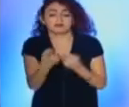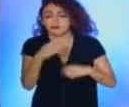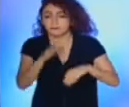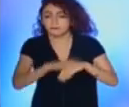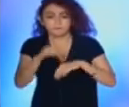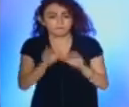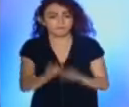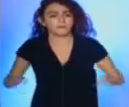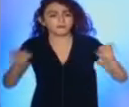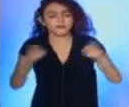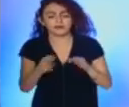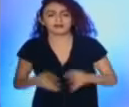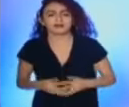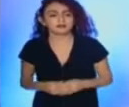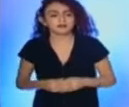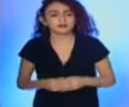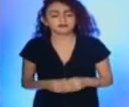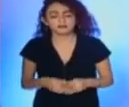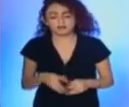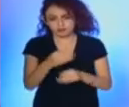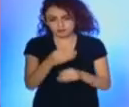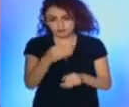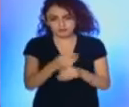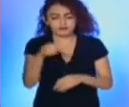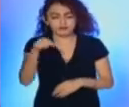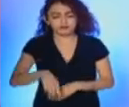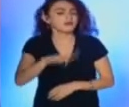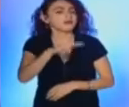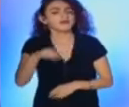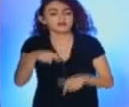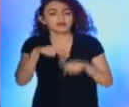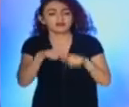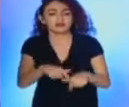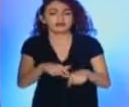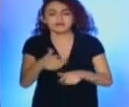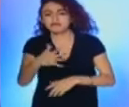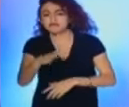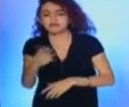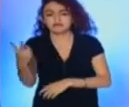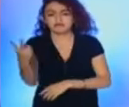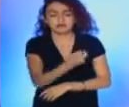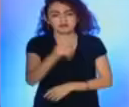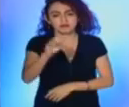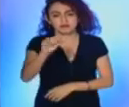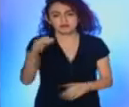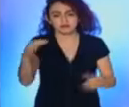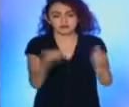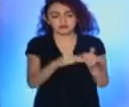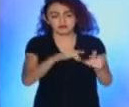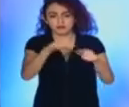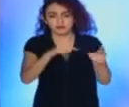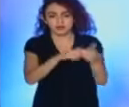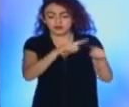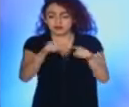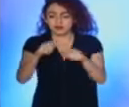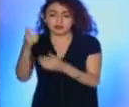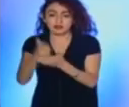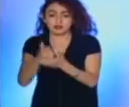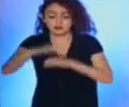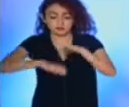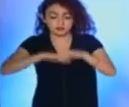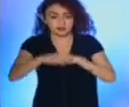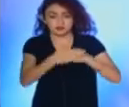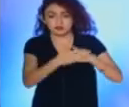alternativas para salir más rápido. El funcionario señaló que Michoacán mantiene alrededor de 260.000 unidades económicas